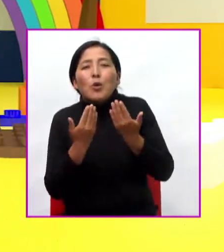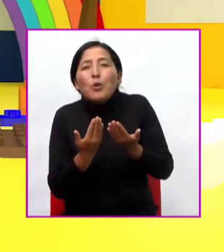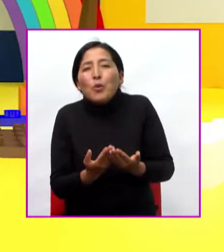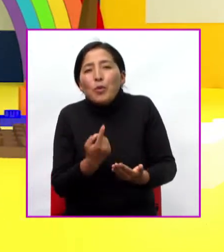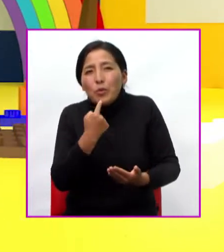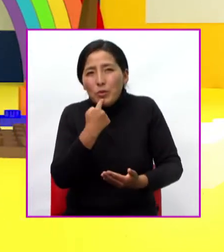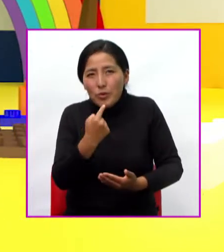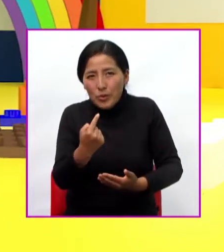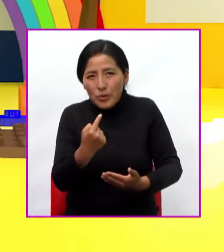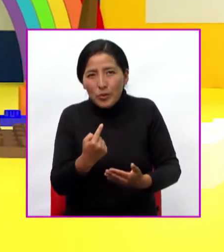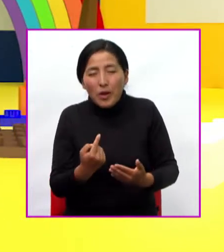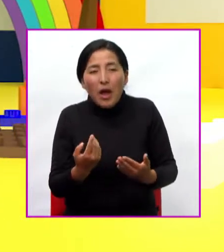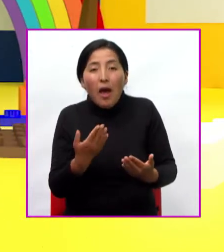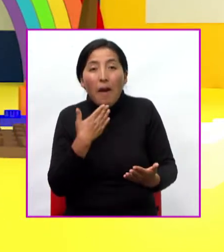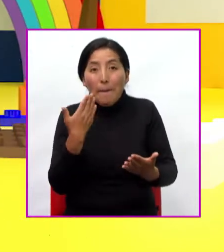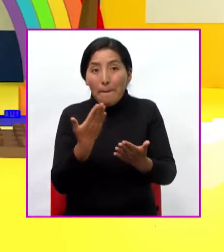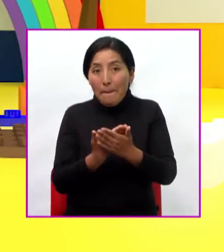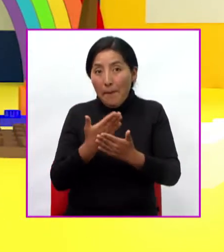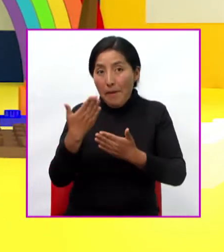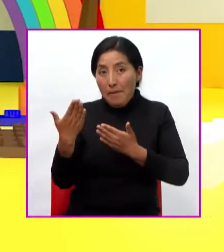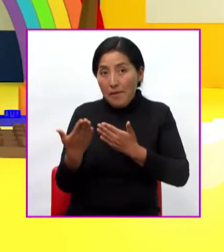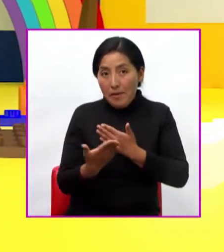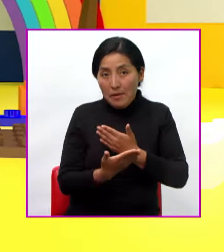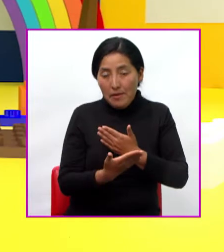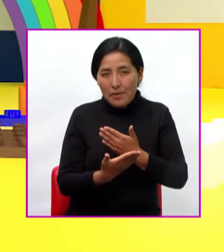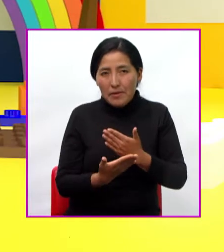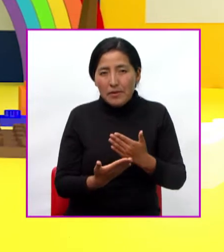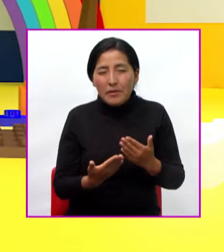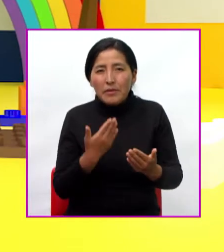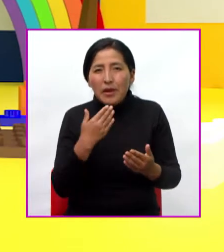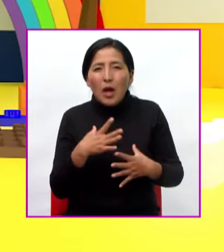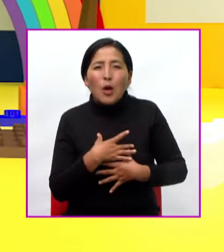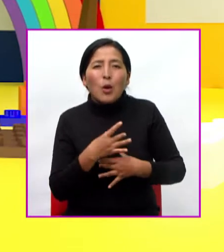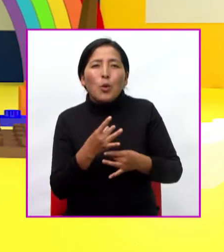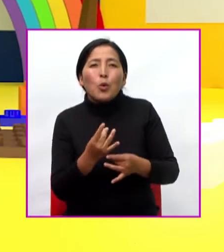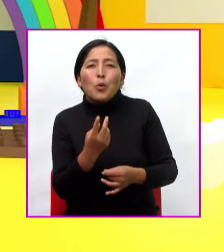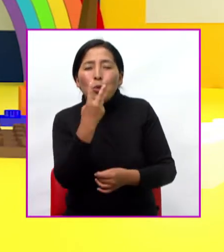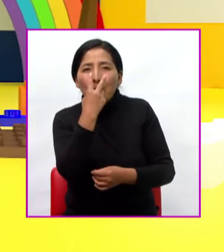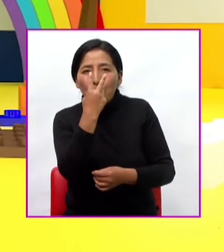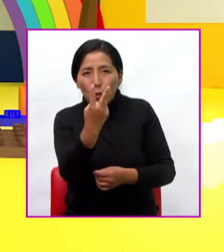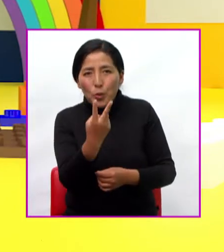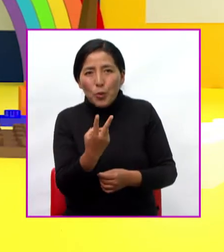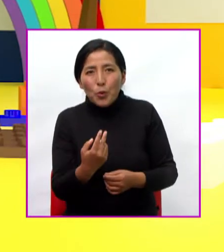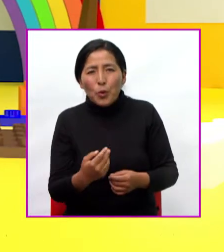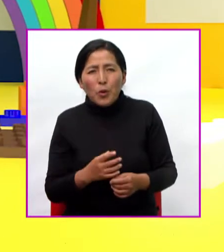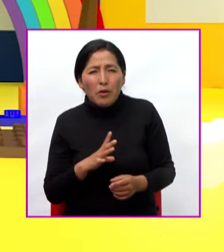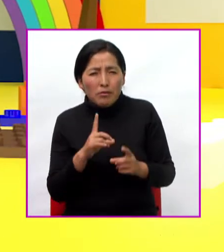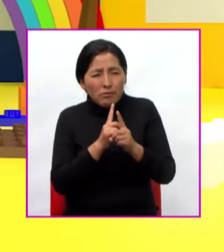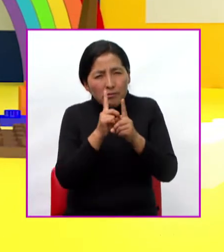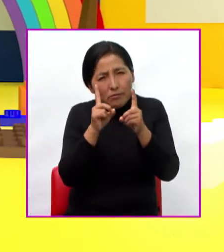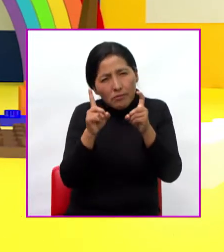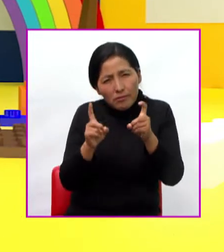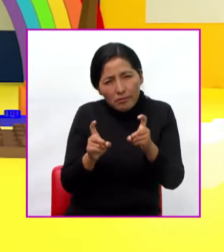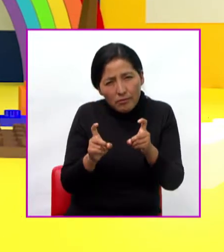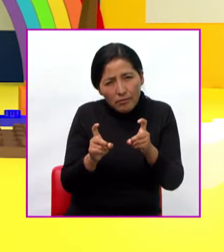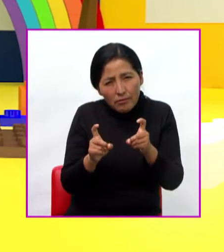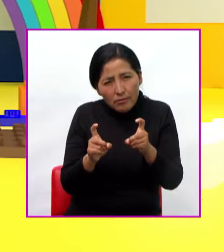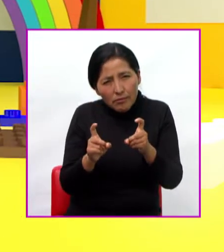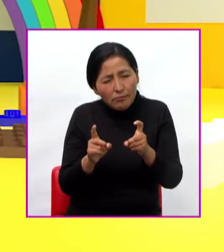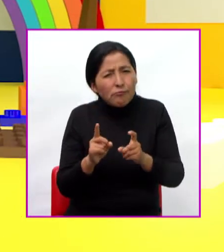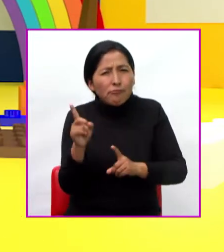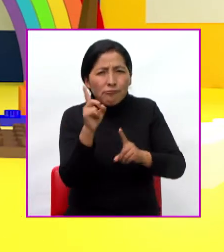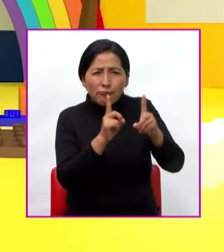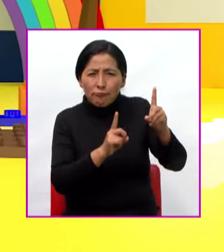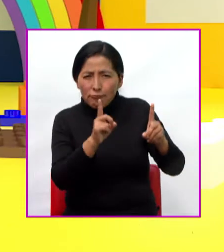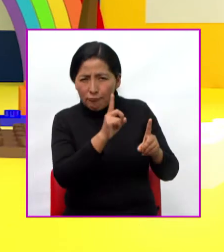¿cómo están? Bienvenidos, qué gusto verlos ¿Te puedo hacer una pregunta? ¿Alguna